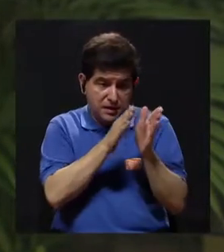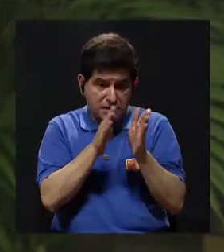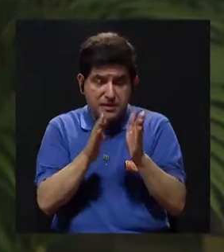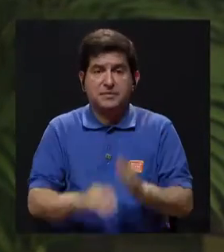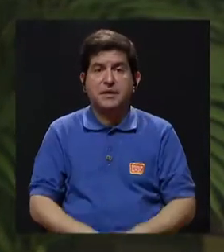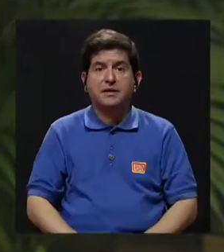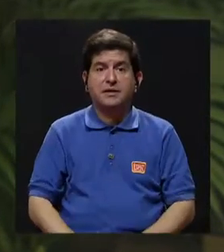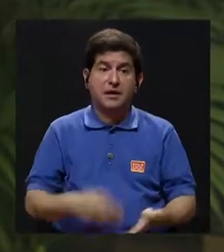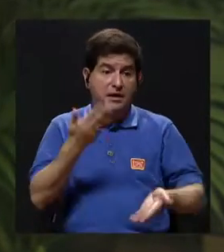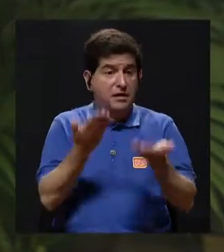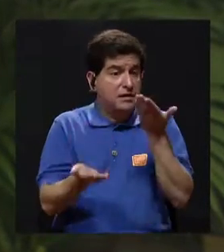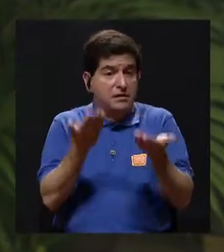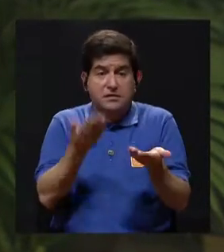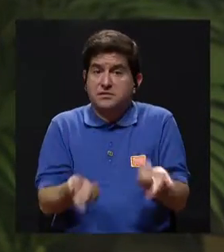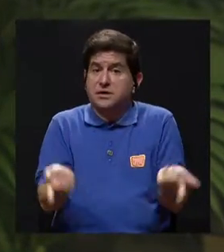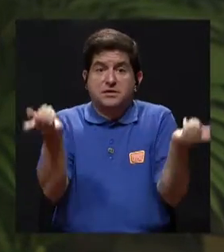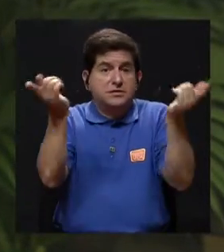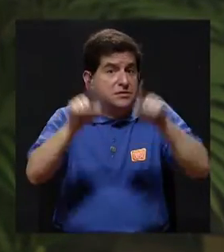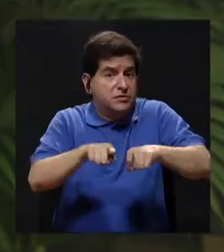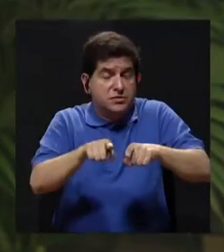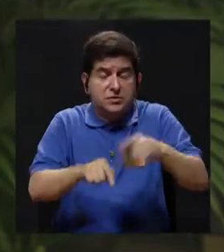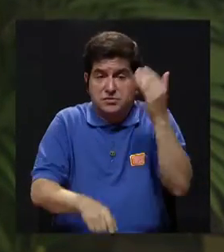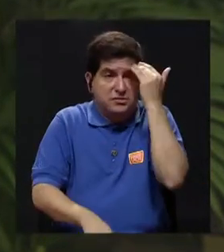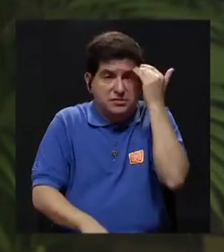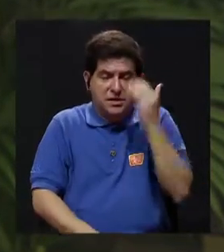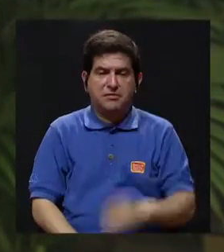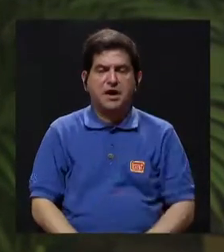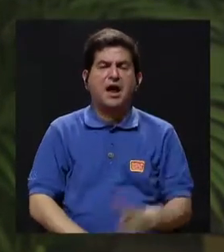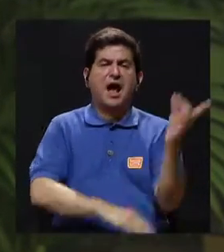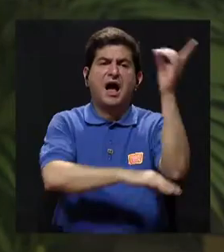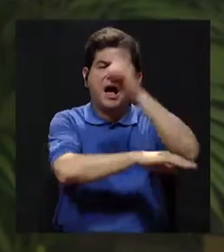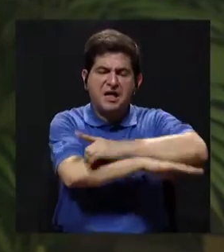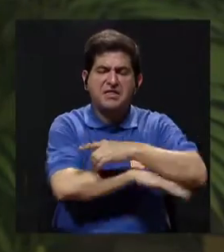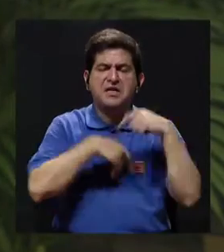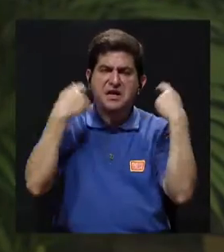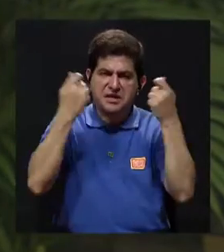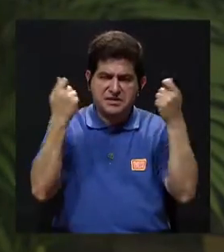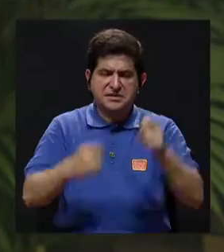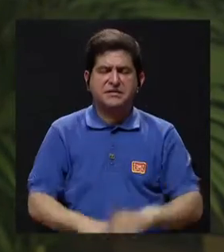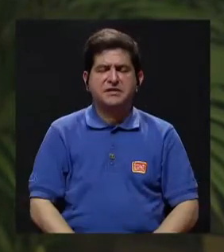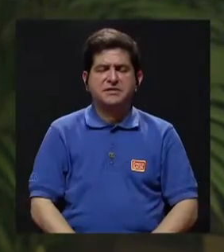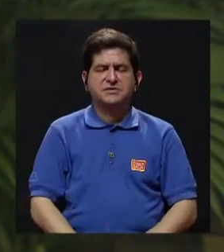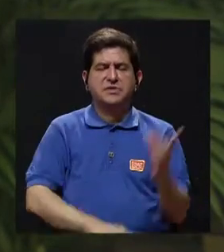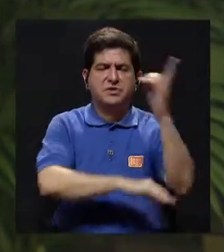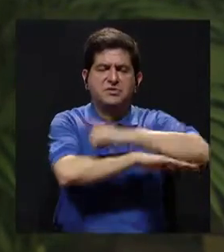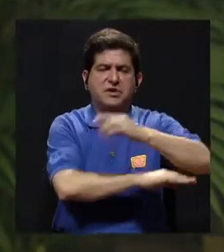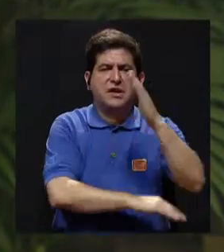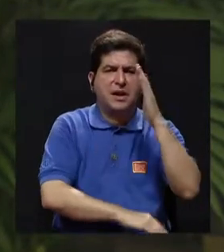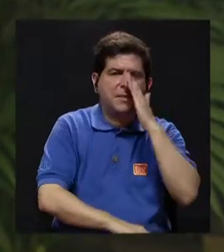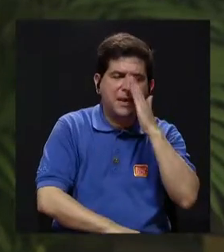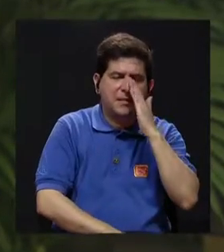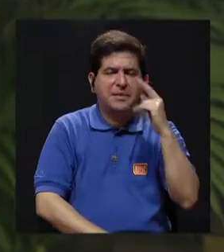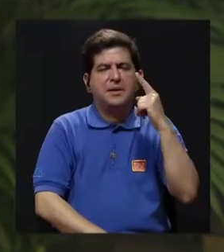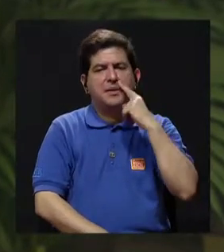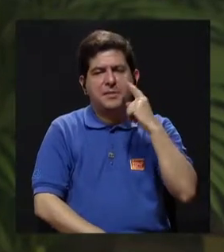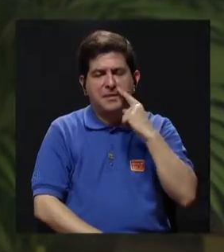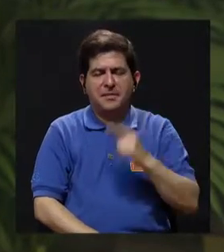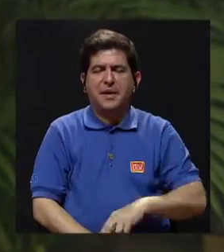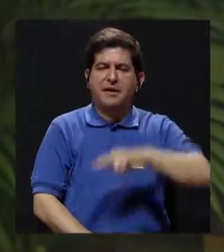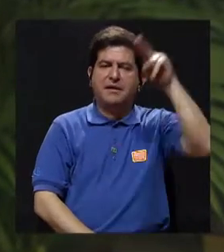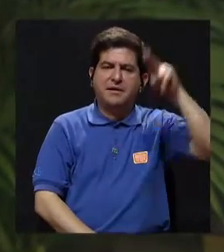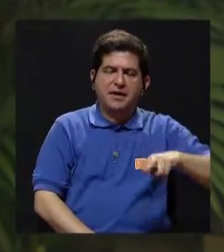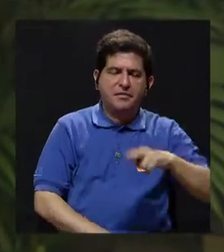Y a veces sucede que vienen las fiestas, las celebraciones como el Día de la Madre, el Día del Padre, viene también Navidad,